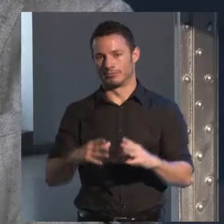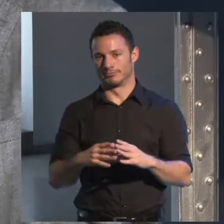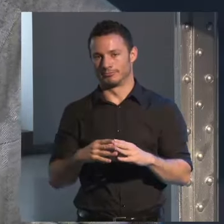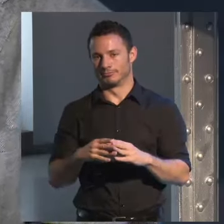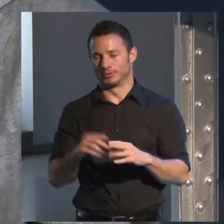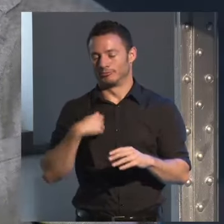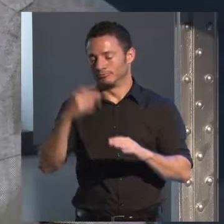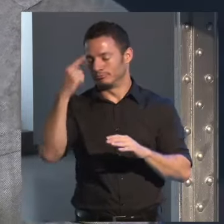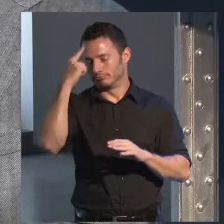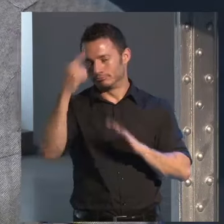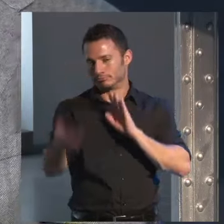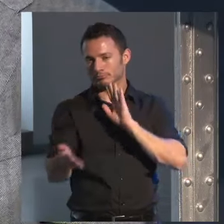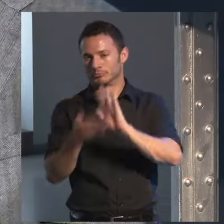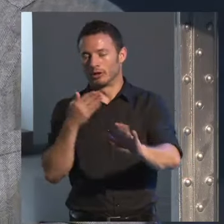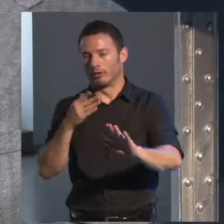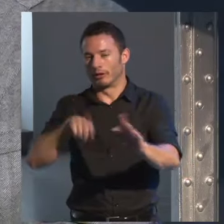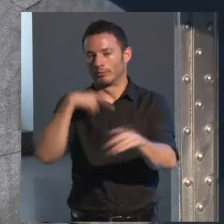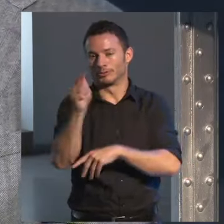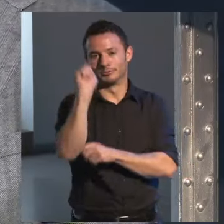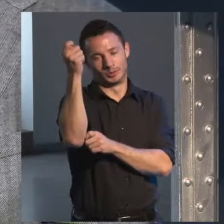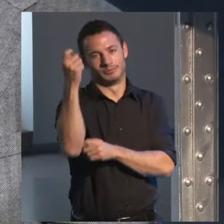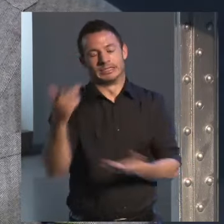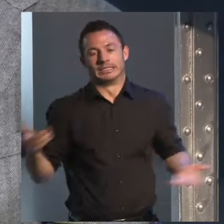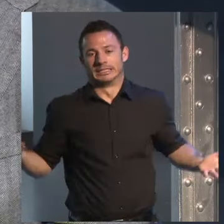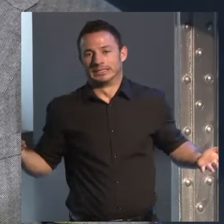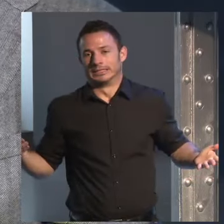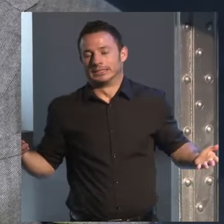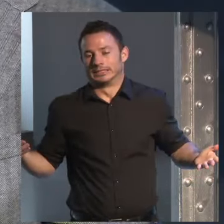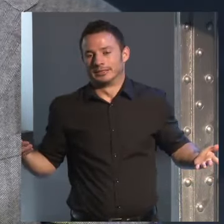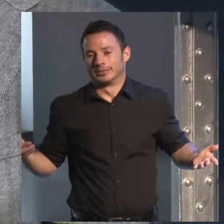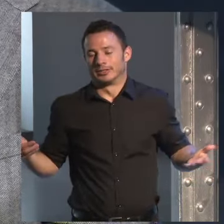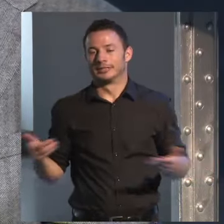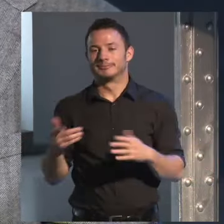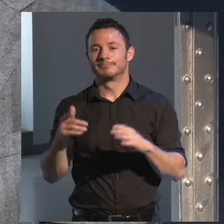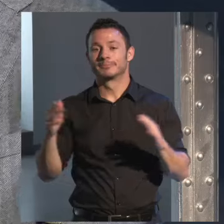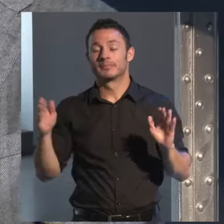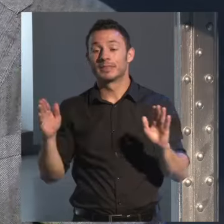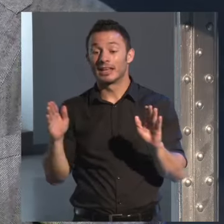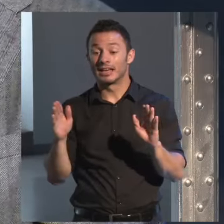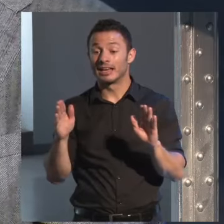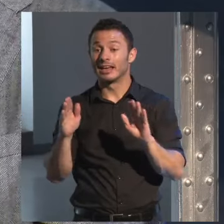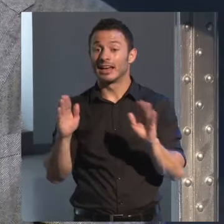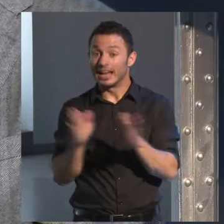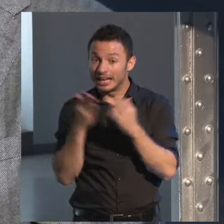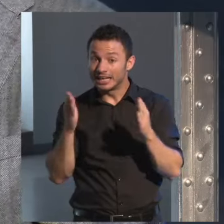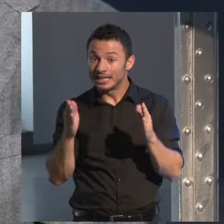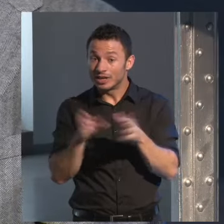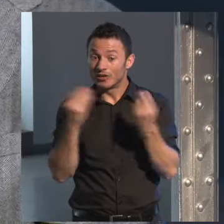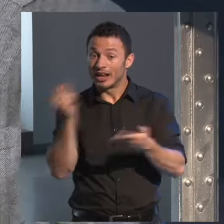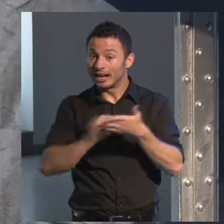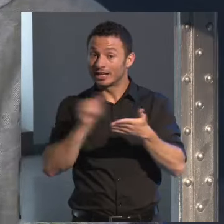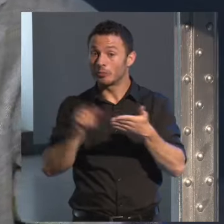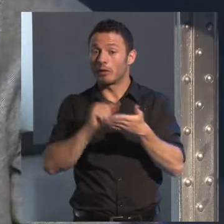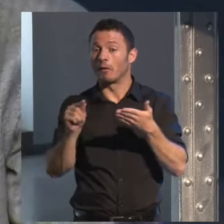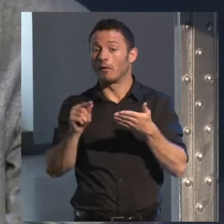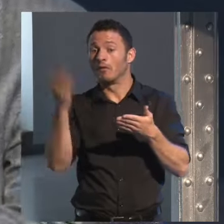que si no se puede ya pretender ser escritor de novelas de fin de semana la novela es un